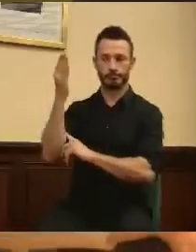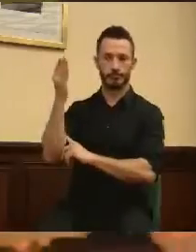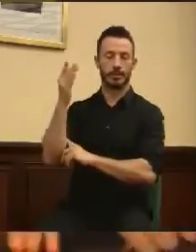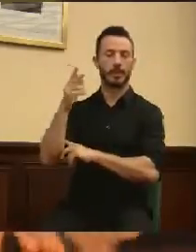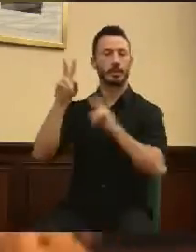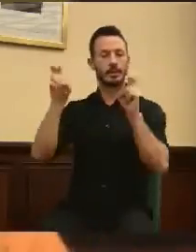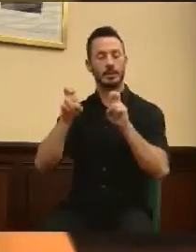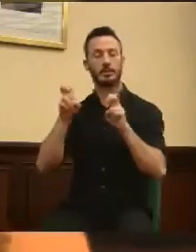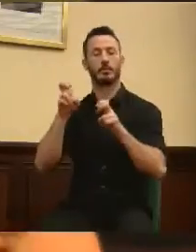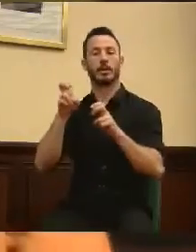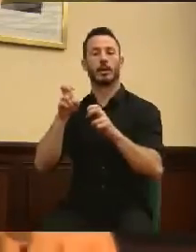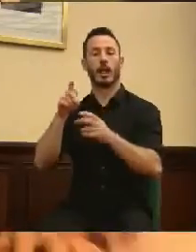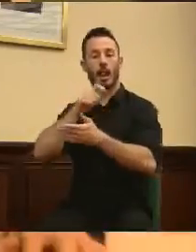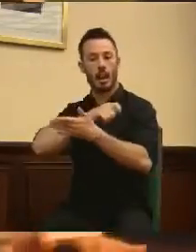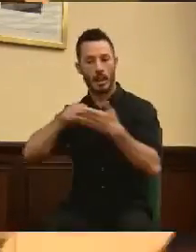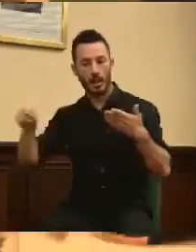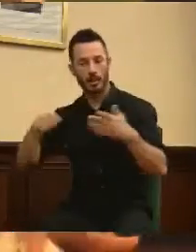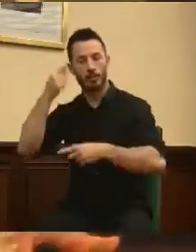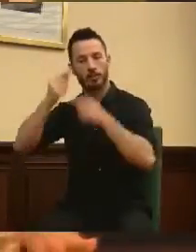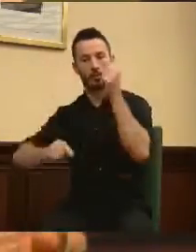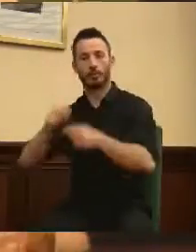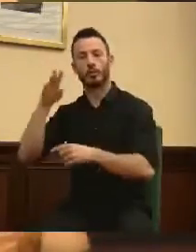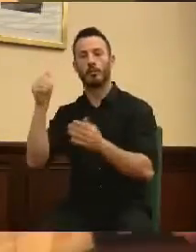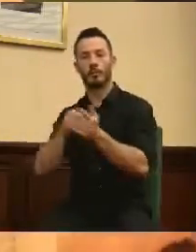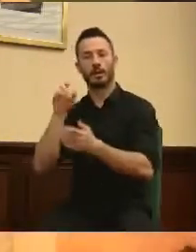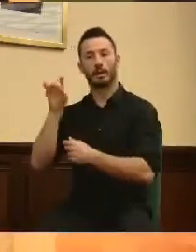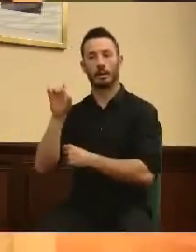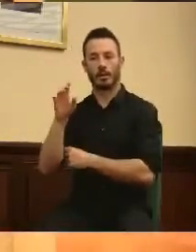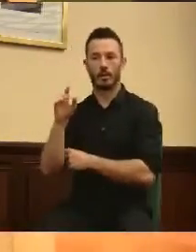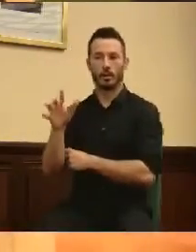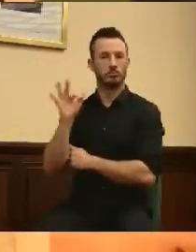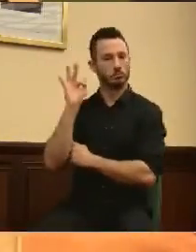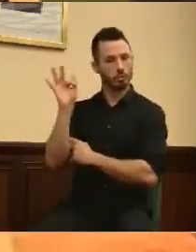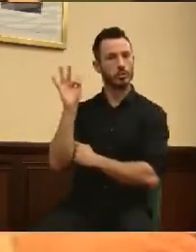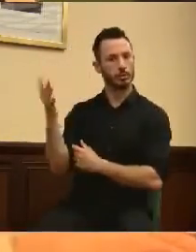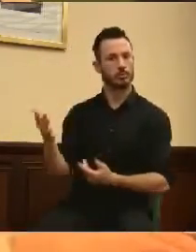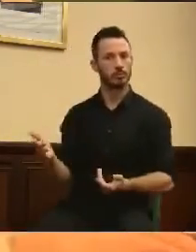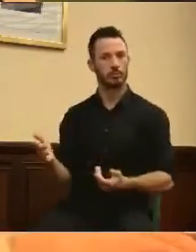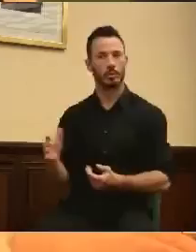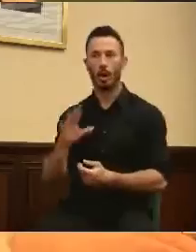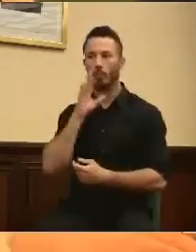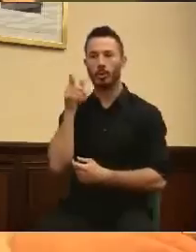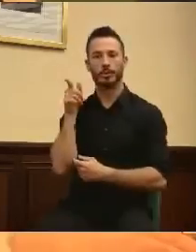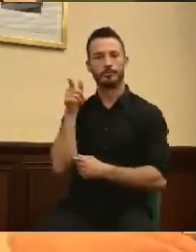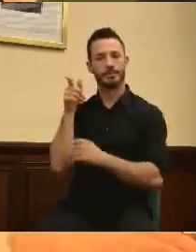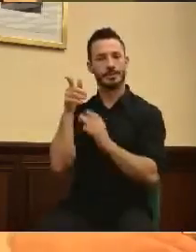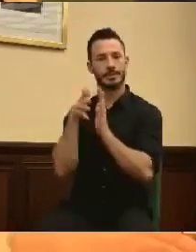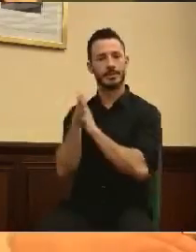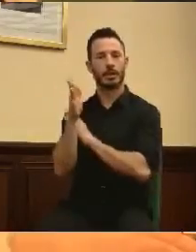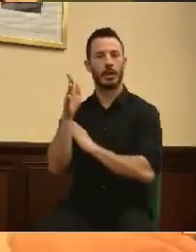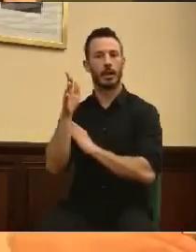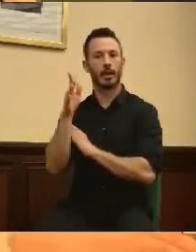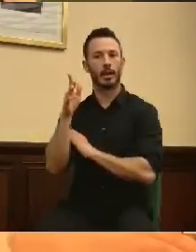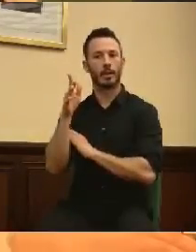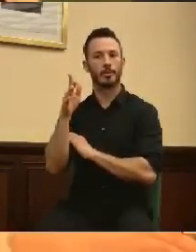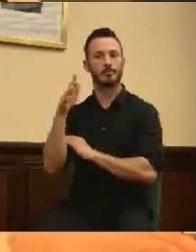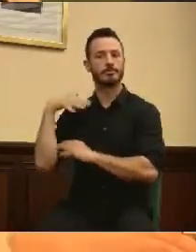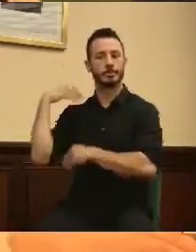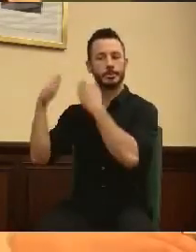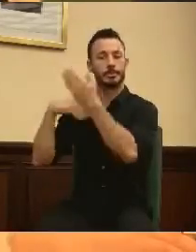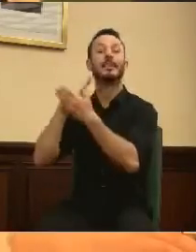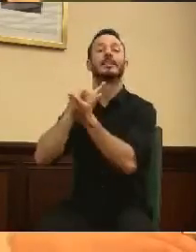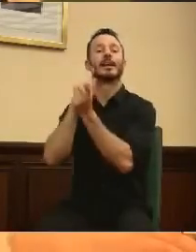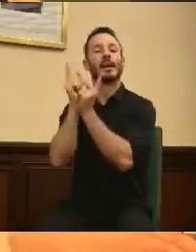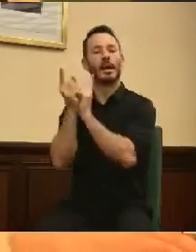liquidación del presupuesto del año 2015 son ciertamente positivos porque implican un cambio de tendencia con respecto a lo que